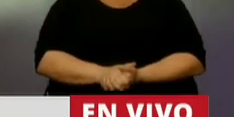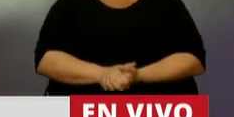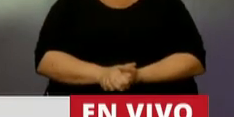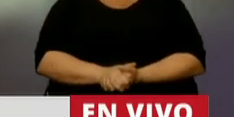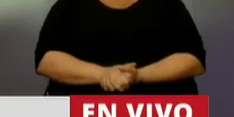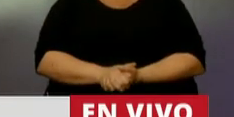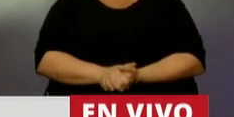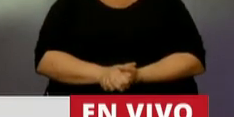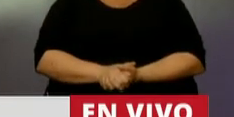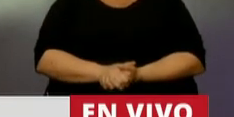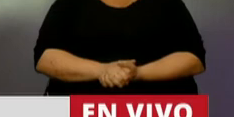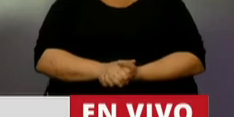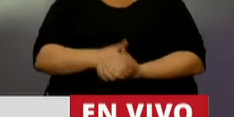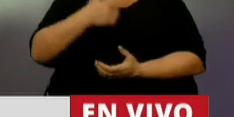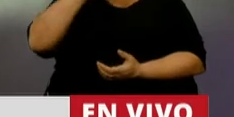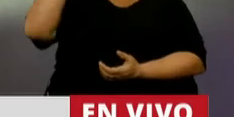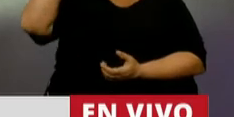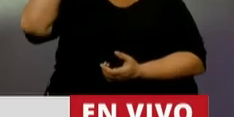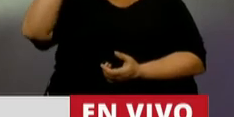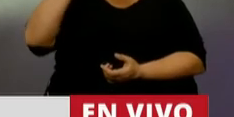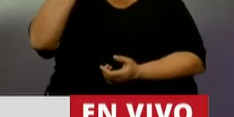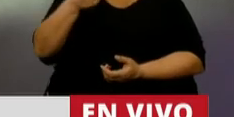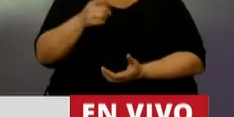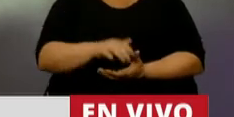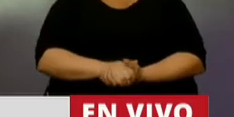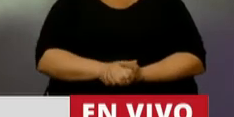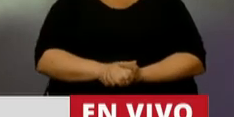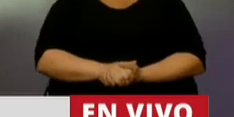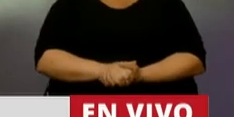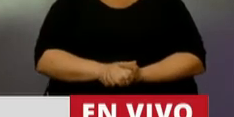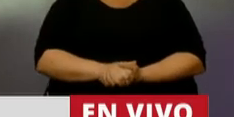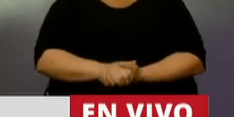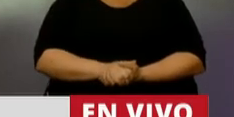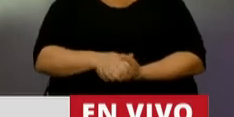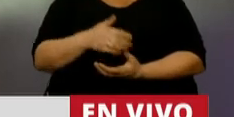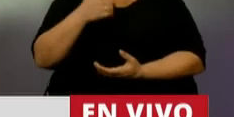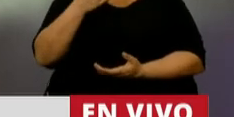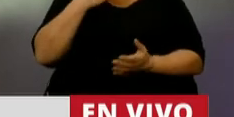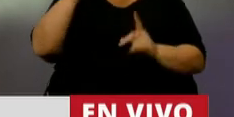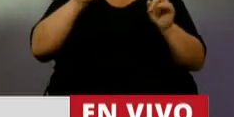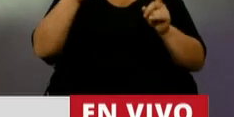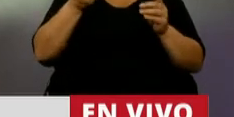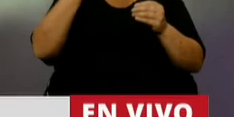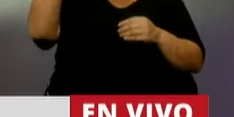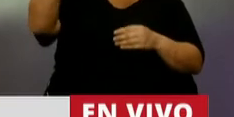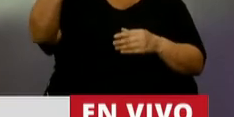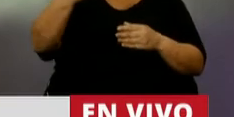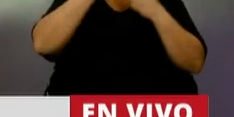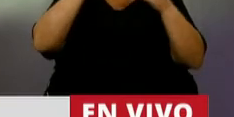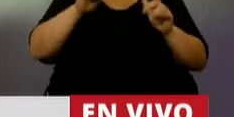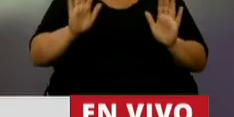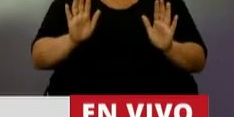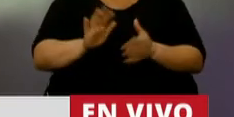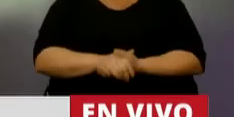Séneca decía que para quien no sabe dónde va, no hay viento favorable.